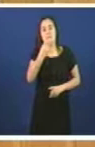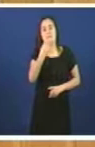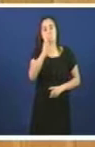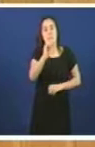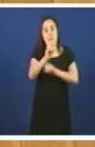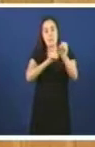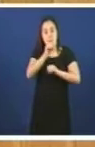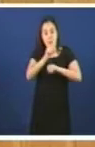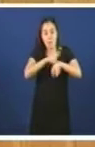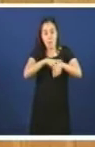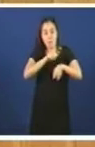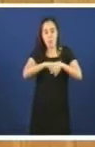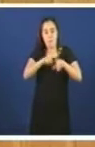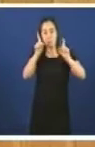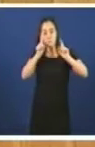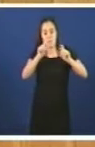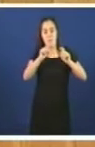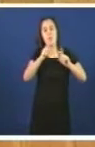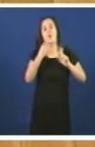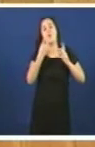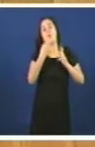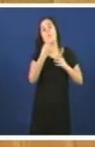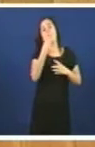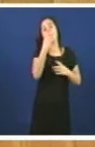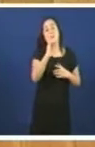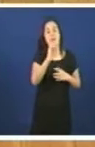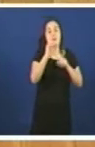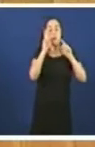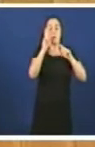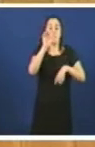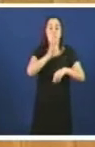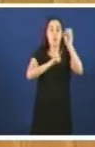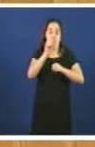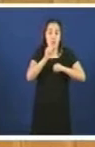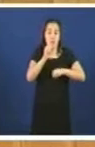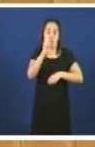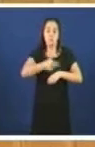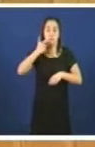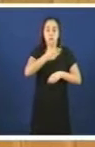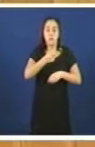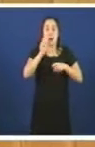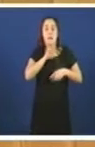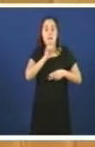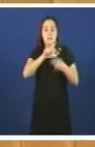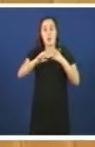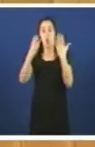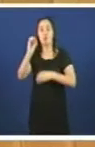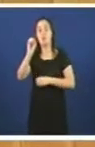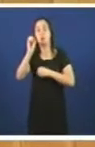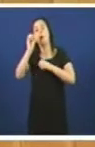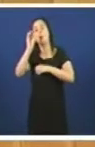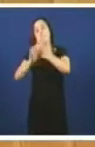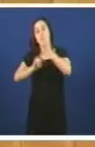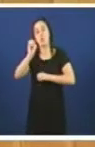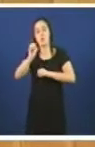tempo escolar en galego, 80% en español. E si imos a ensinanzas artísticas, conservatorios, etcétera,